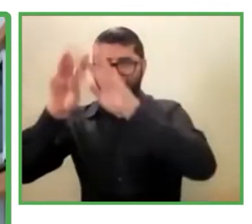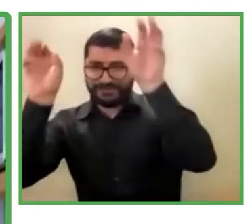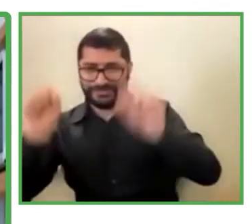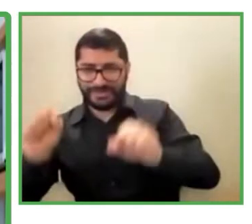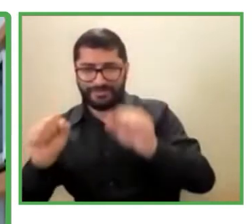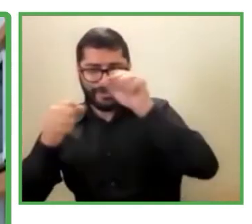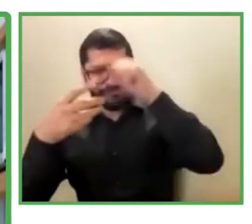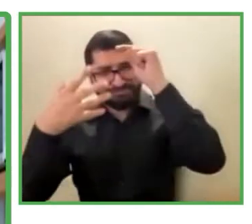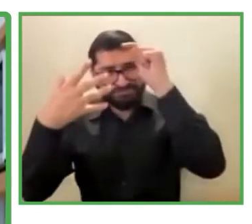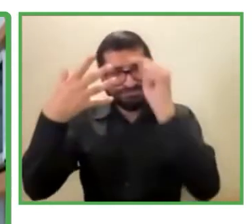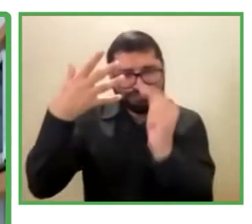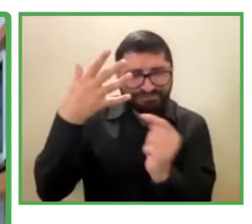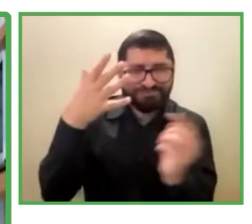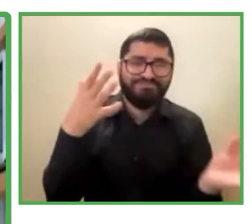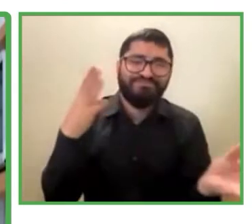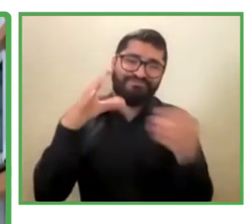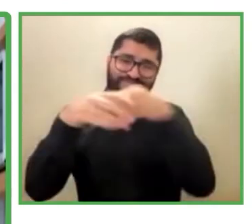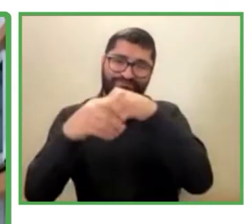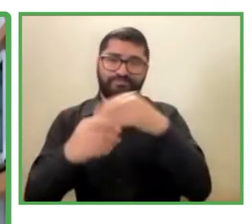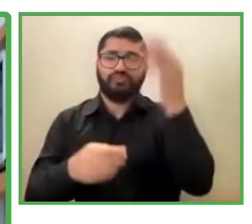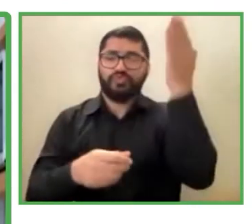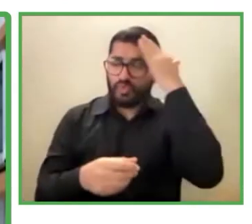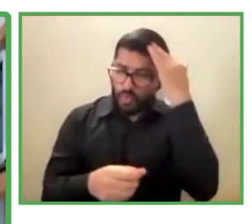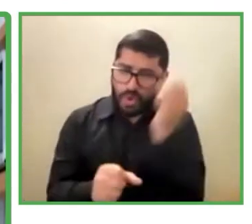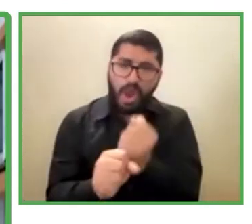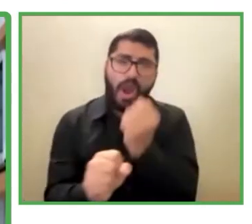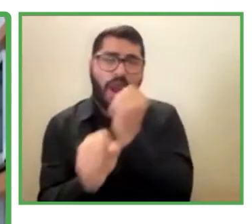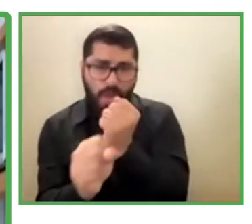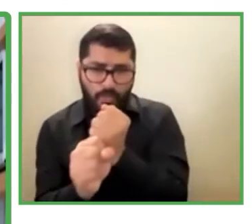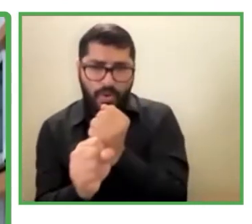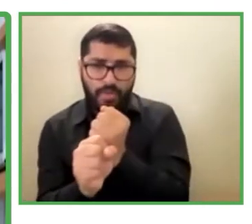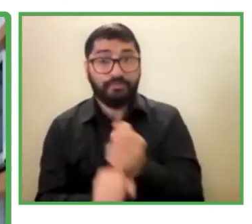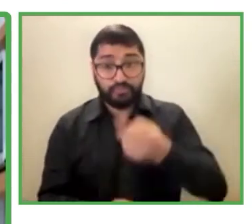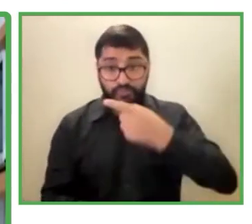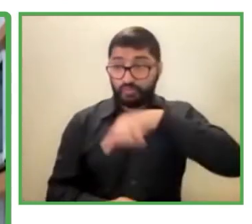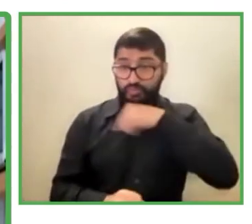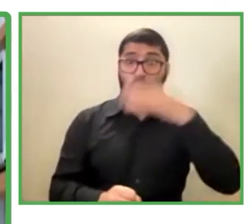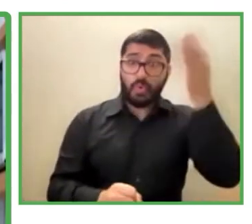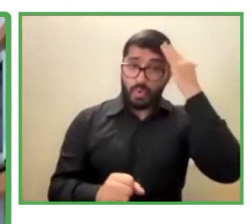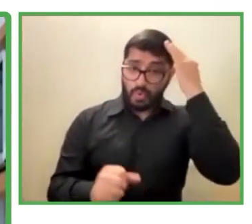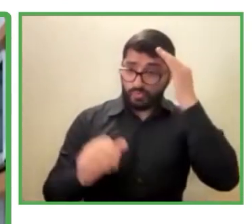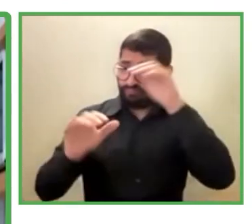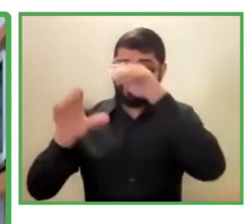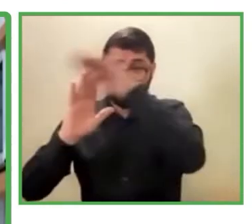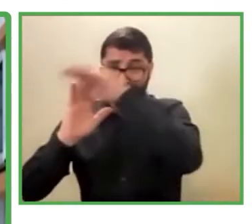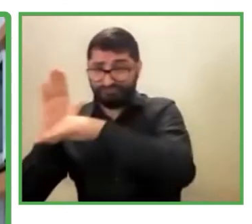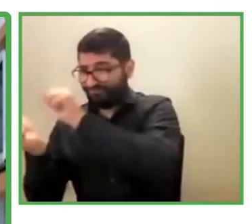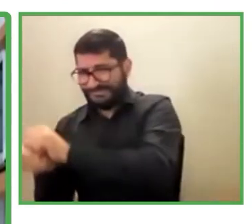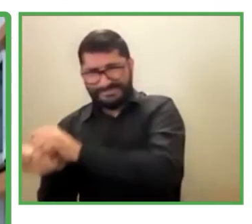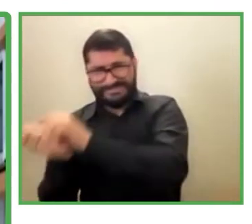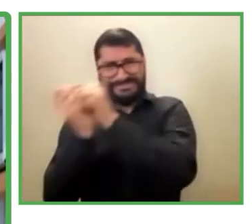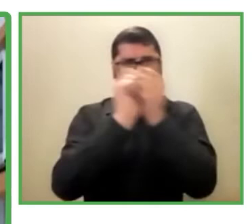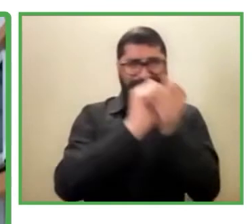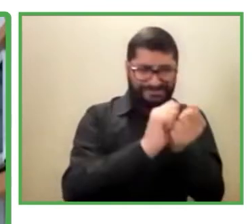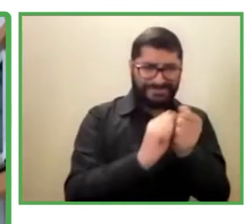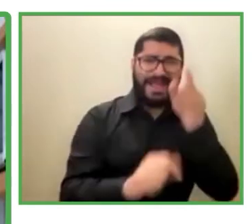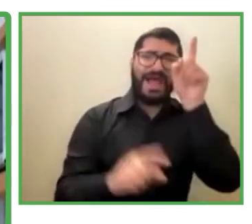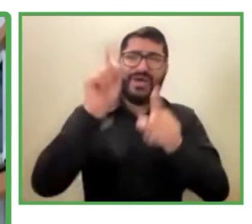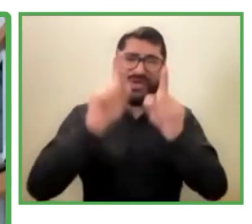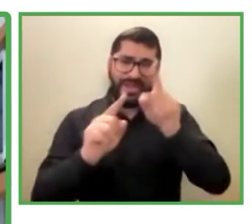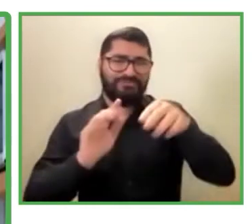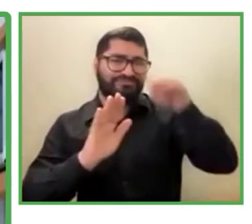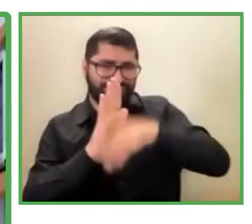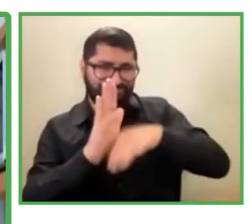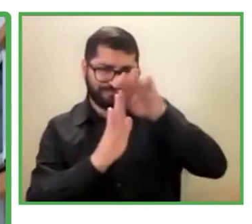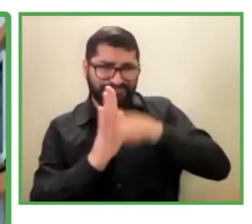laborales, hicimos adaptaciones importantes. En algunas de ellas hicimos LIFO y algunas otras adaptadas para